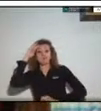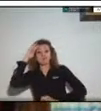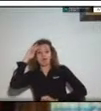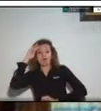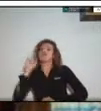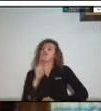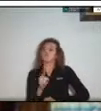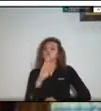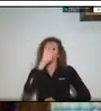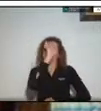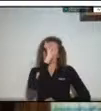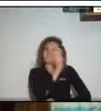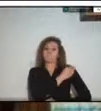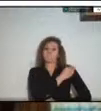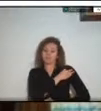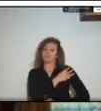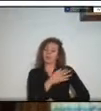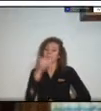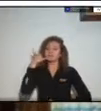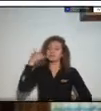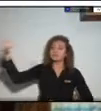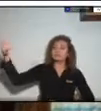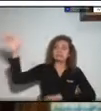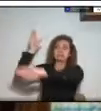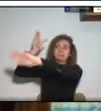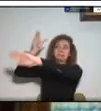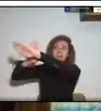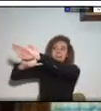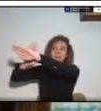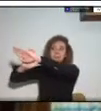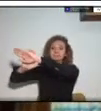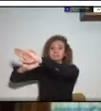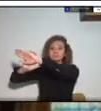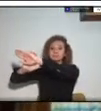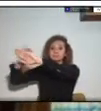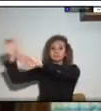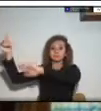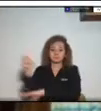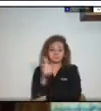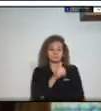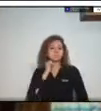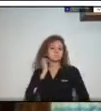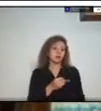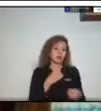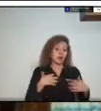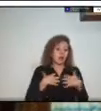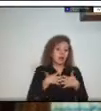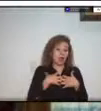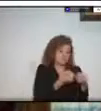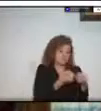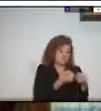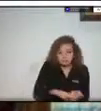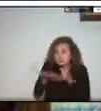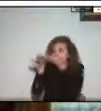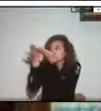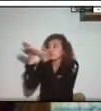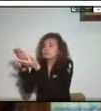e invitarlos pues siempre entregar los animales lo más pronto posible no